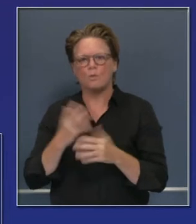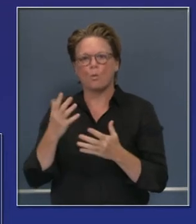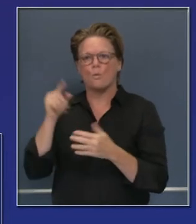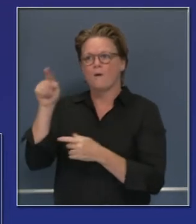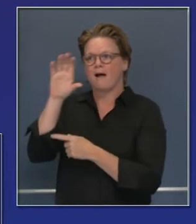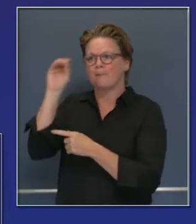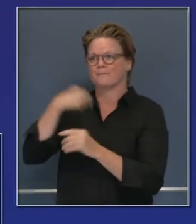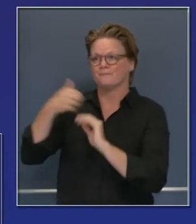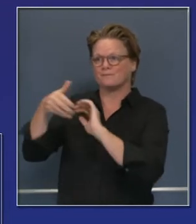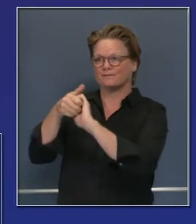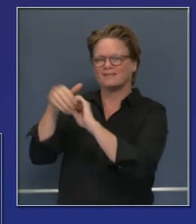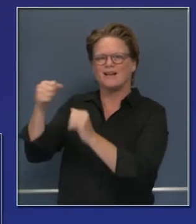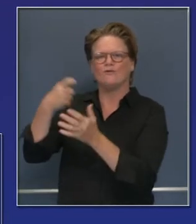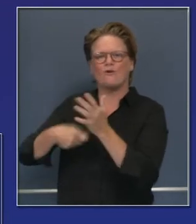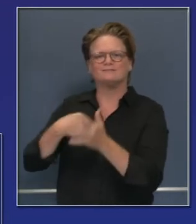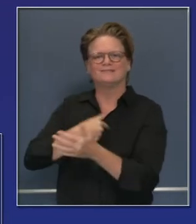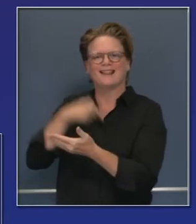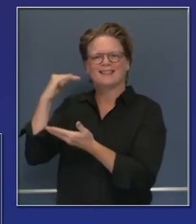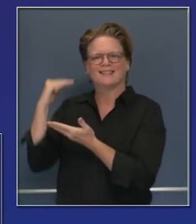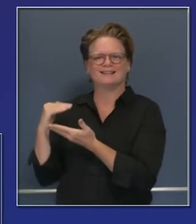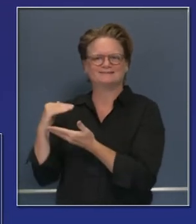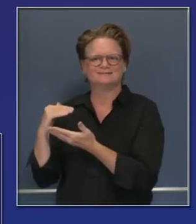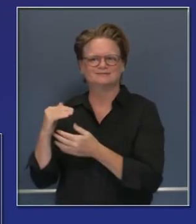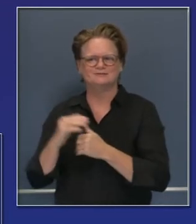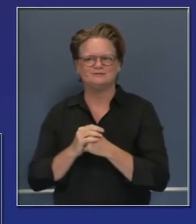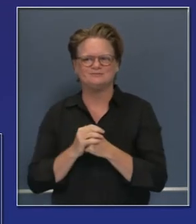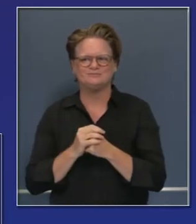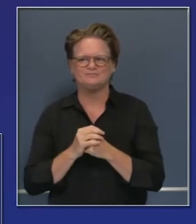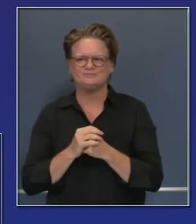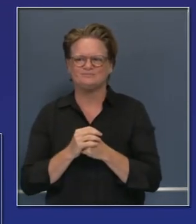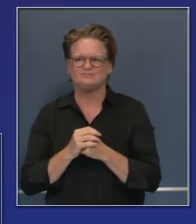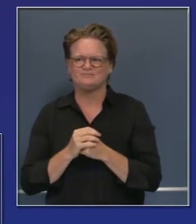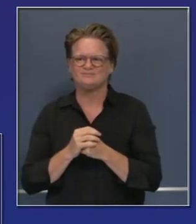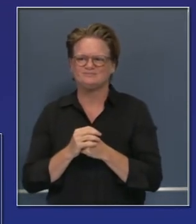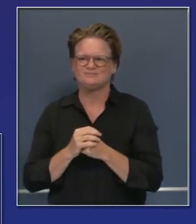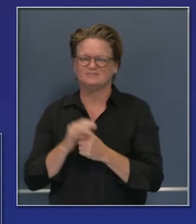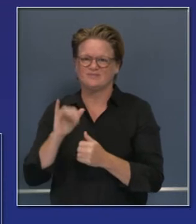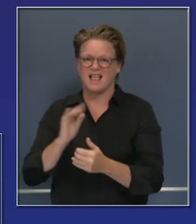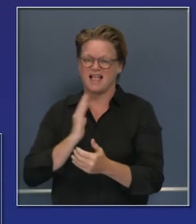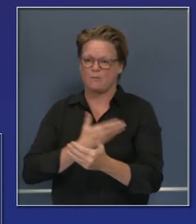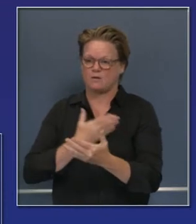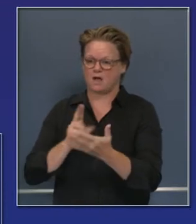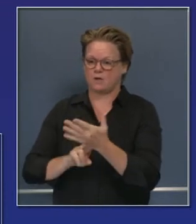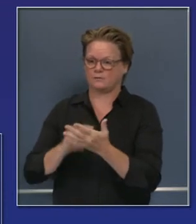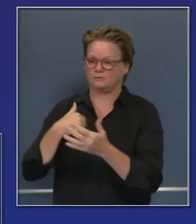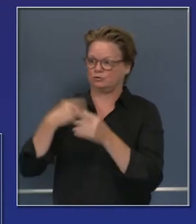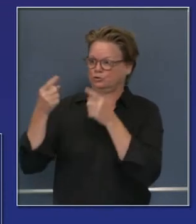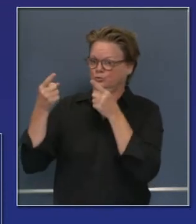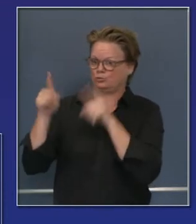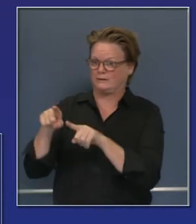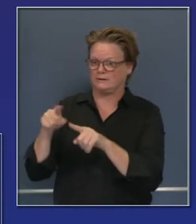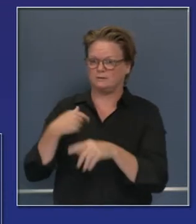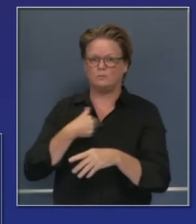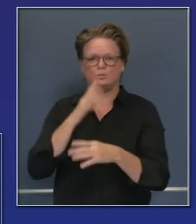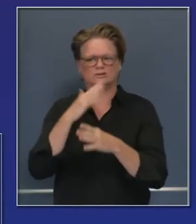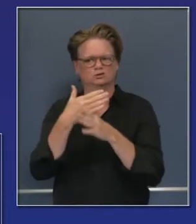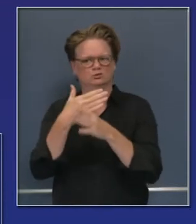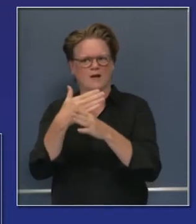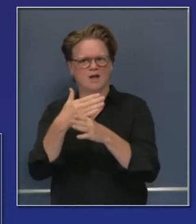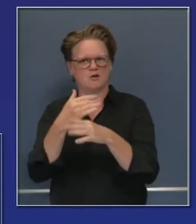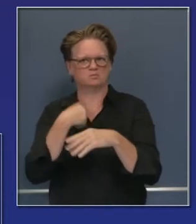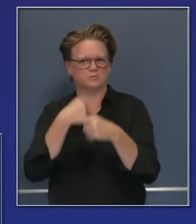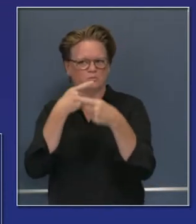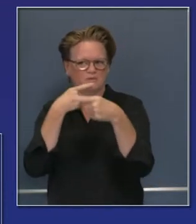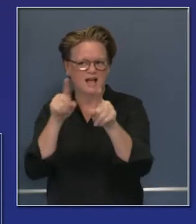nos hemos dedicado a incluir estas protecciones en el contrato y lo haremos público. No solamente es un contrato.